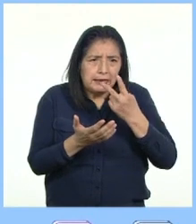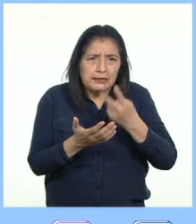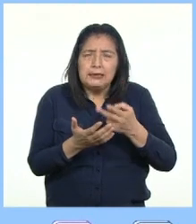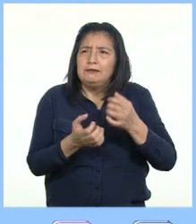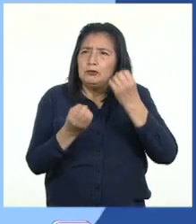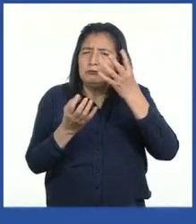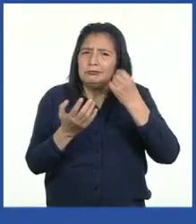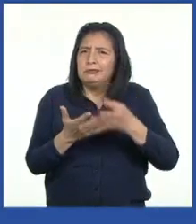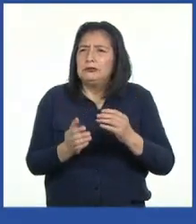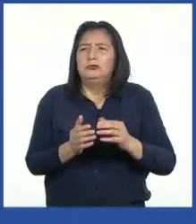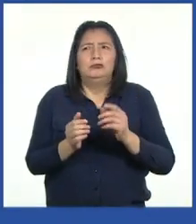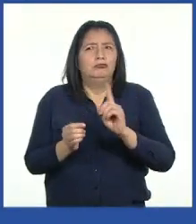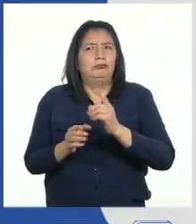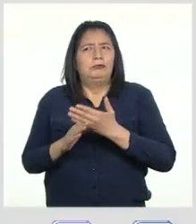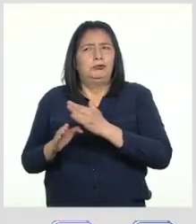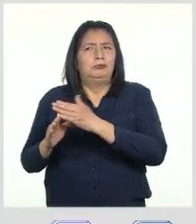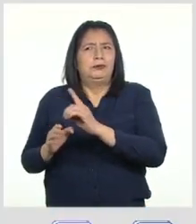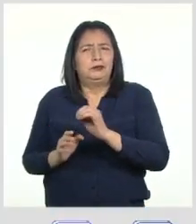compartirla